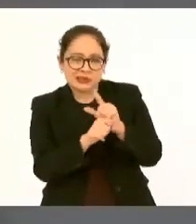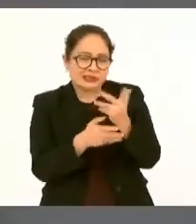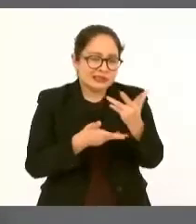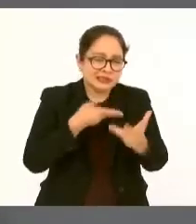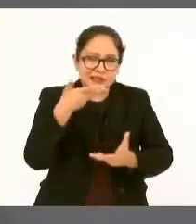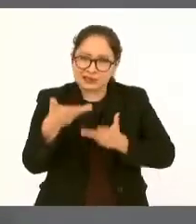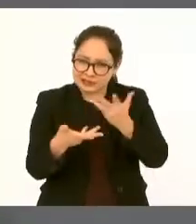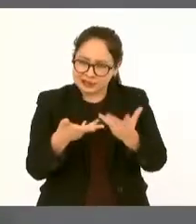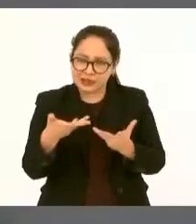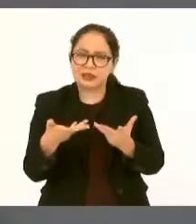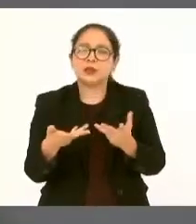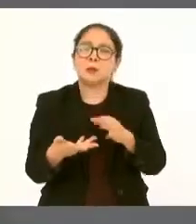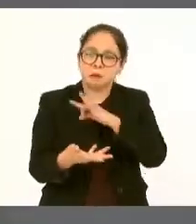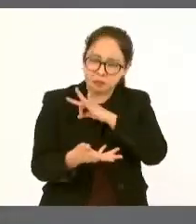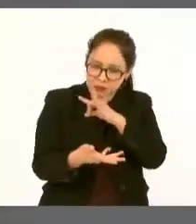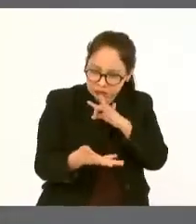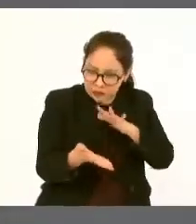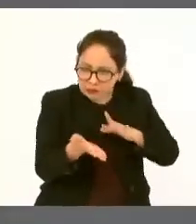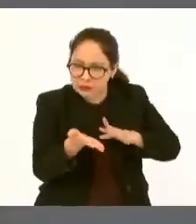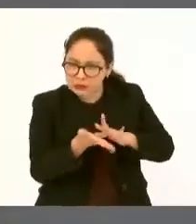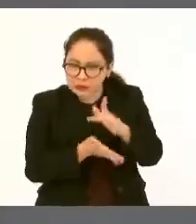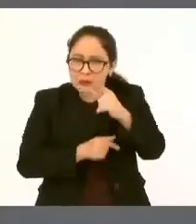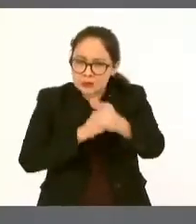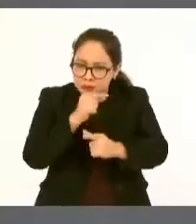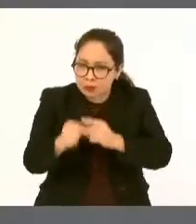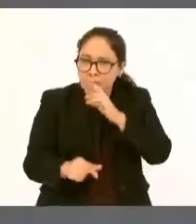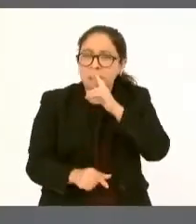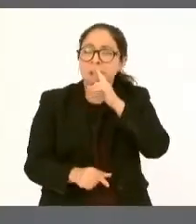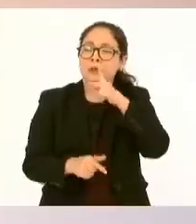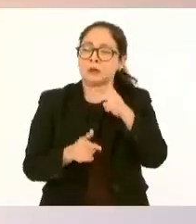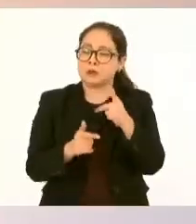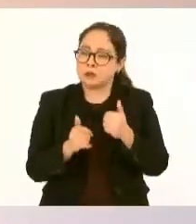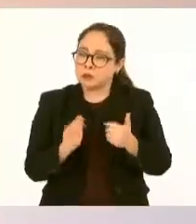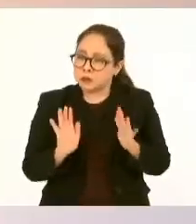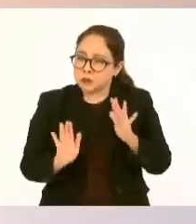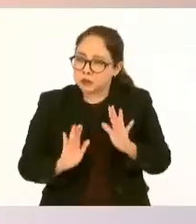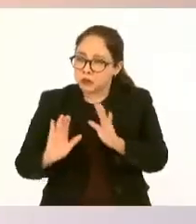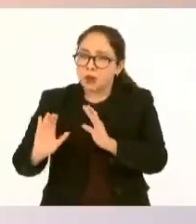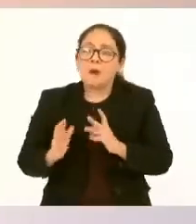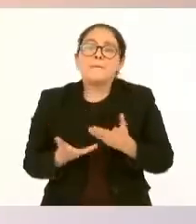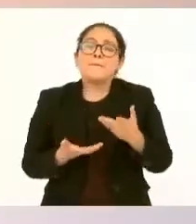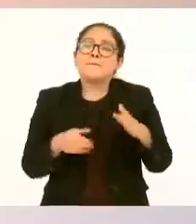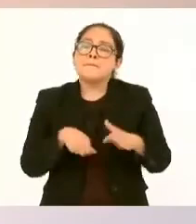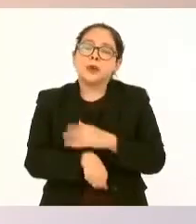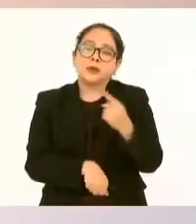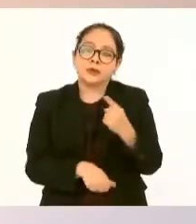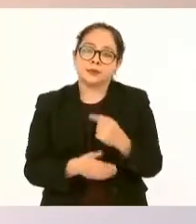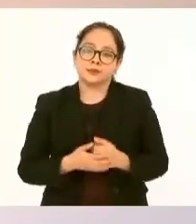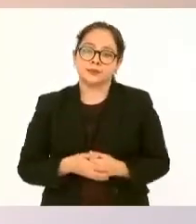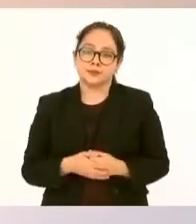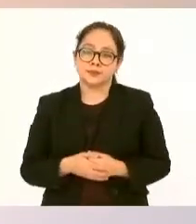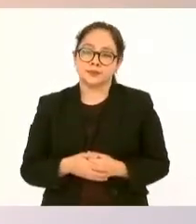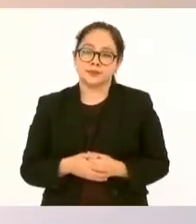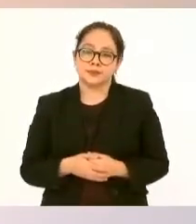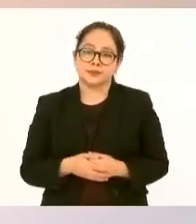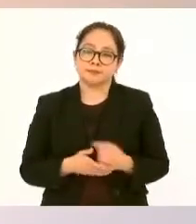pandemia porque la gente tuvo